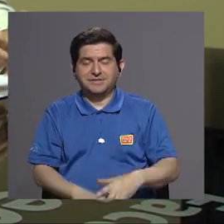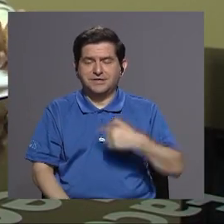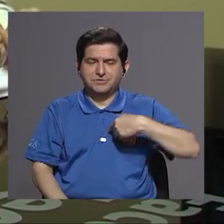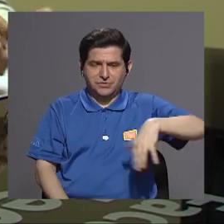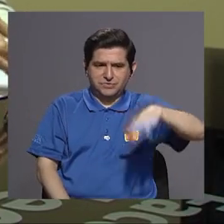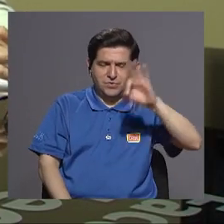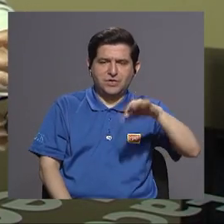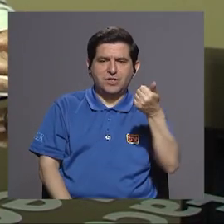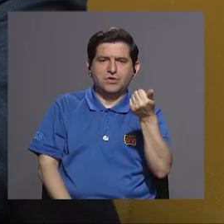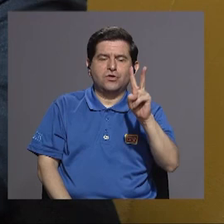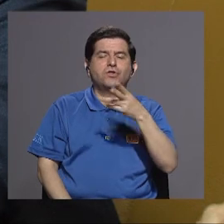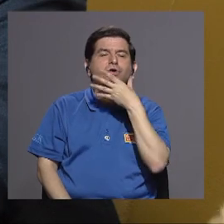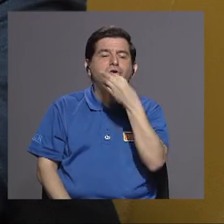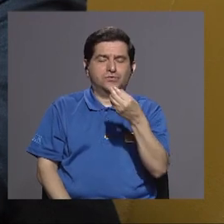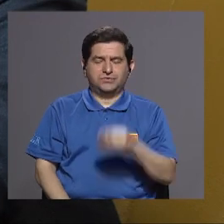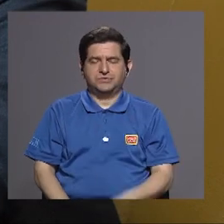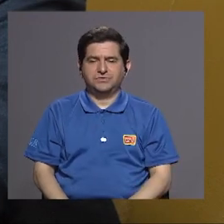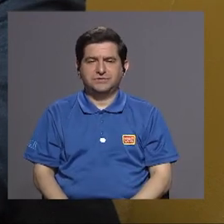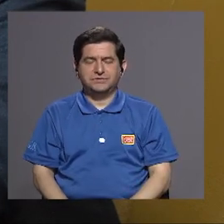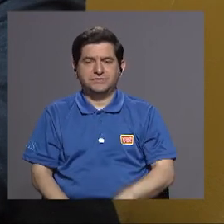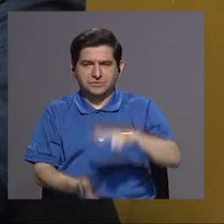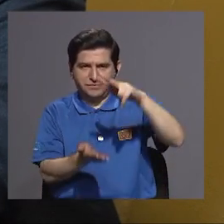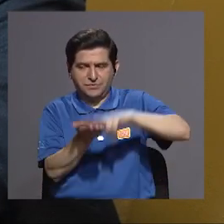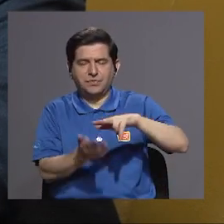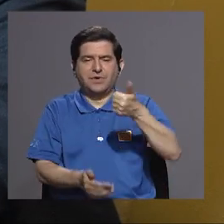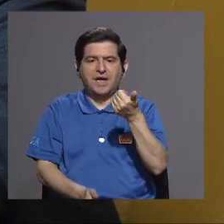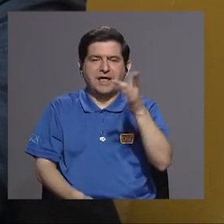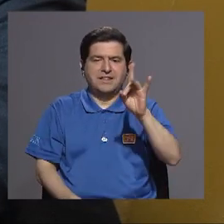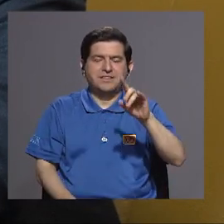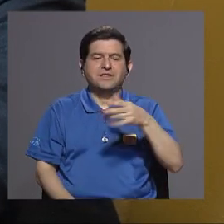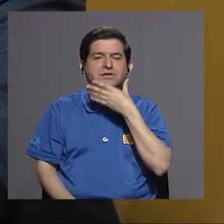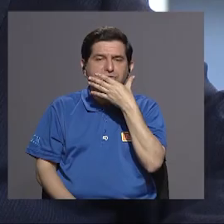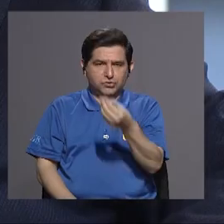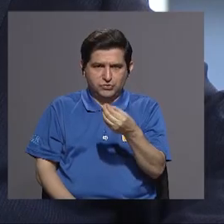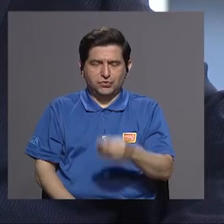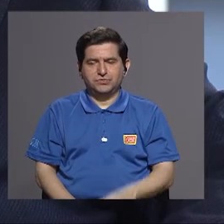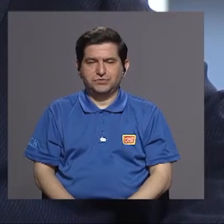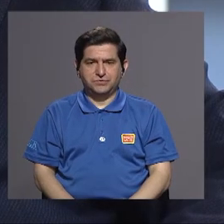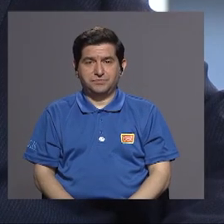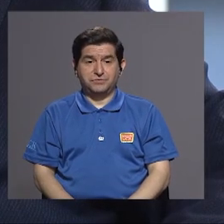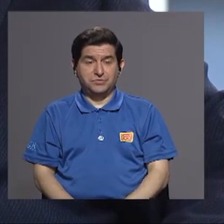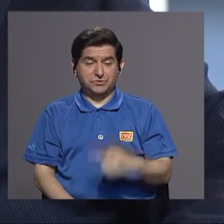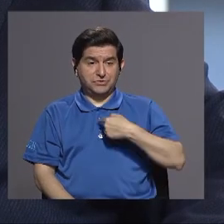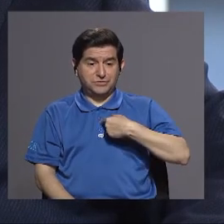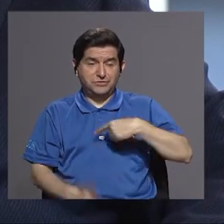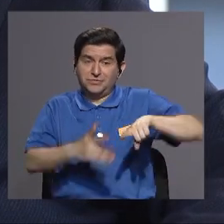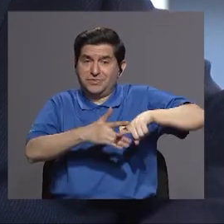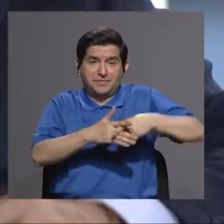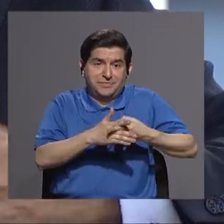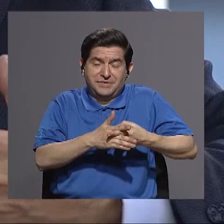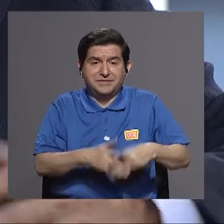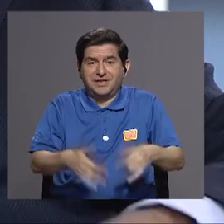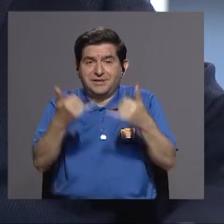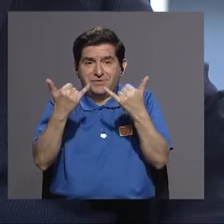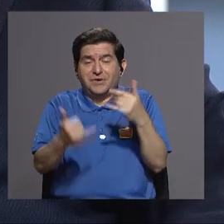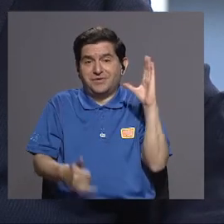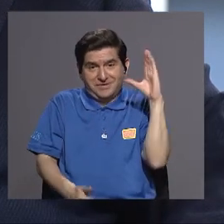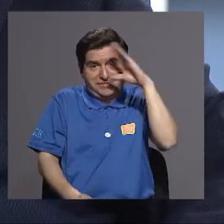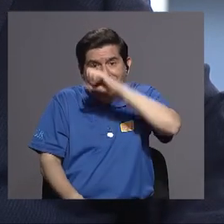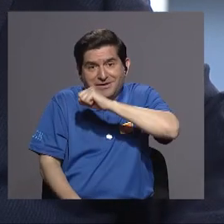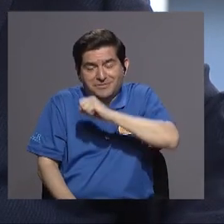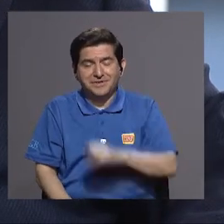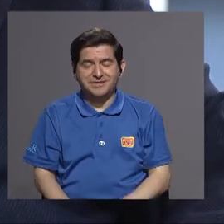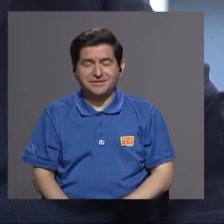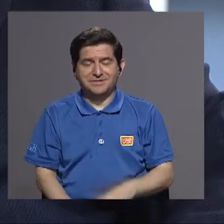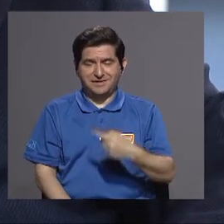electo el día 12 de diciembre fue rectificado el día 18 de diciembre entonces estoy como como usted se puede dar cuenta